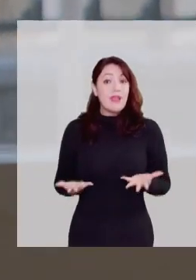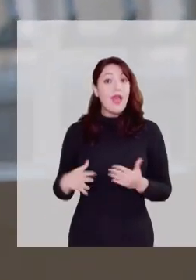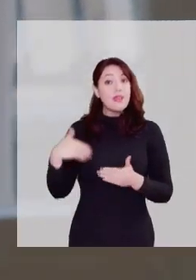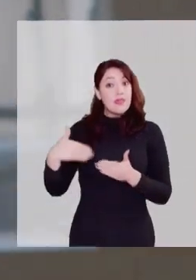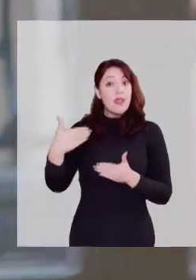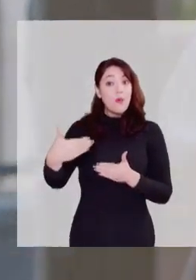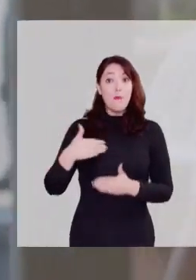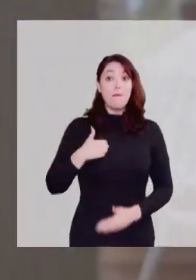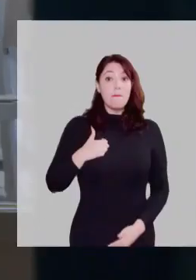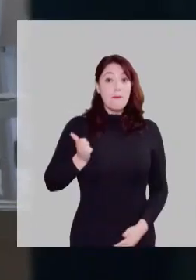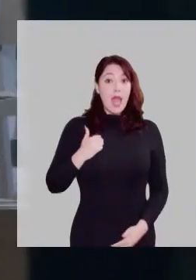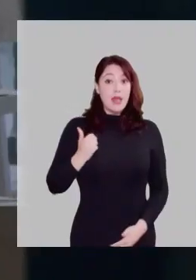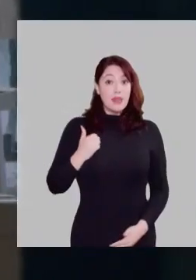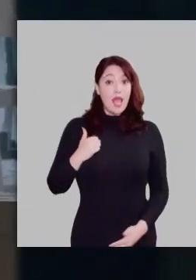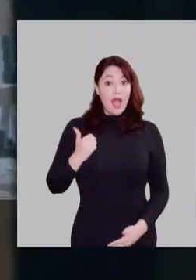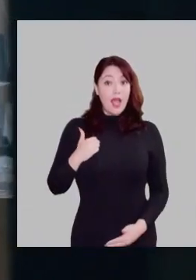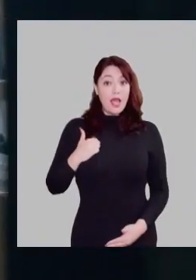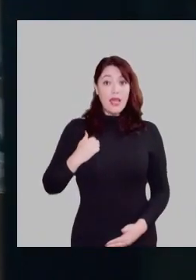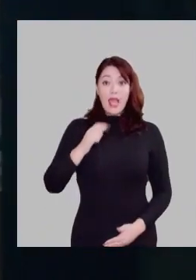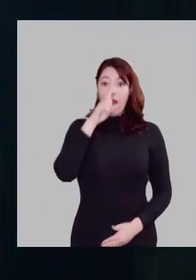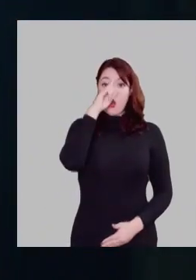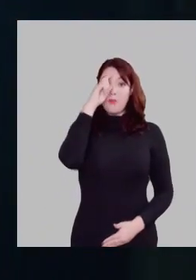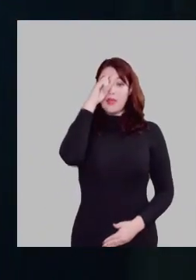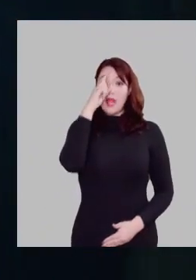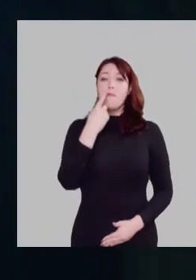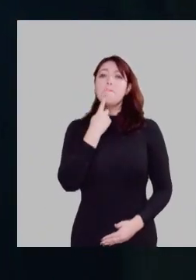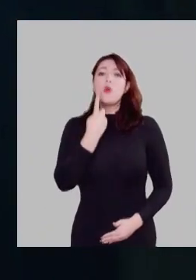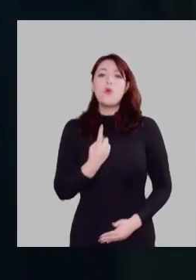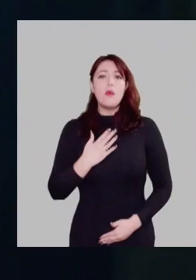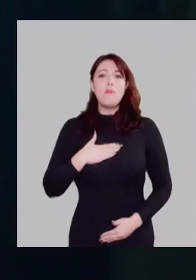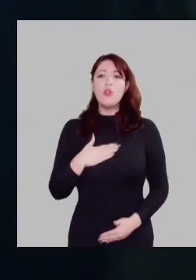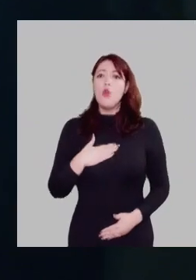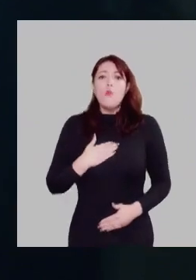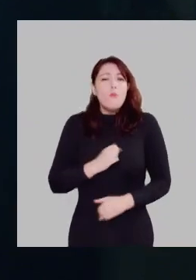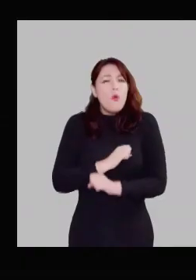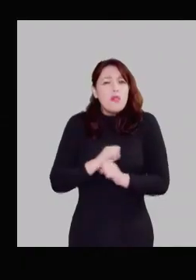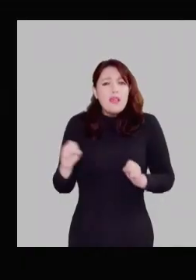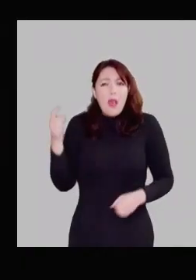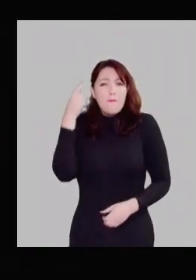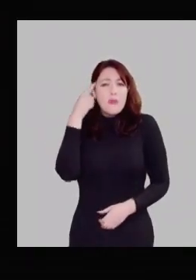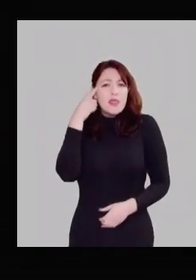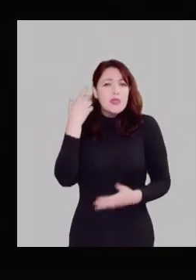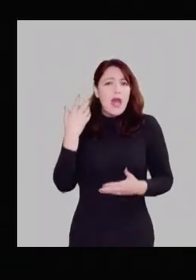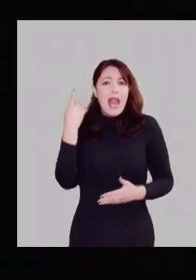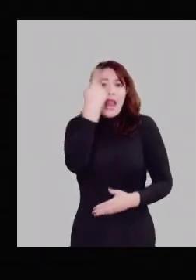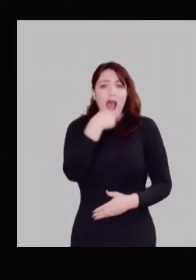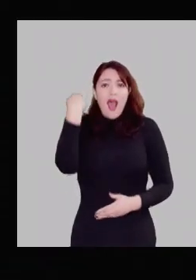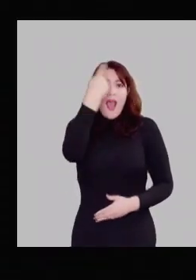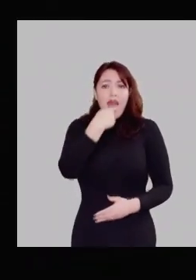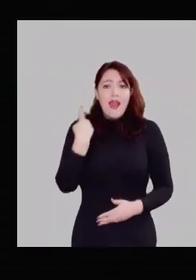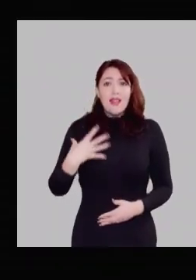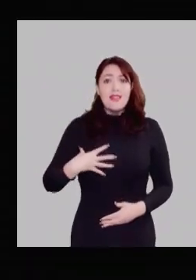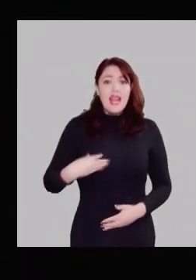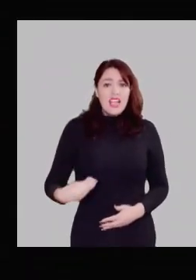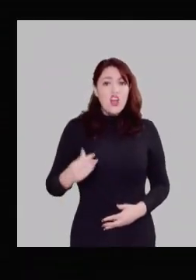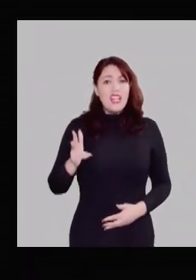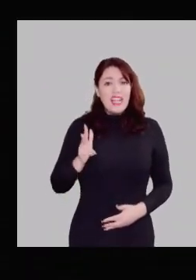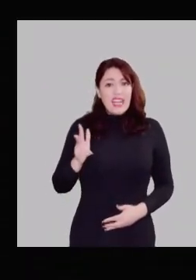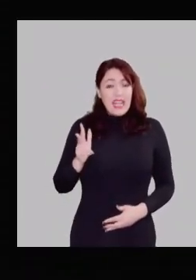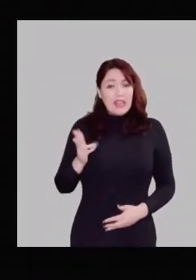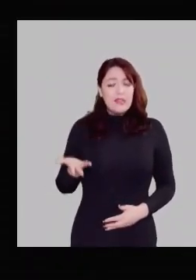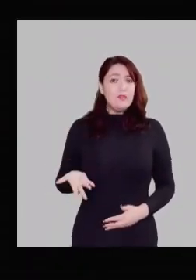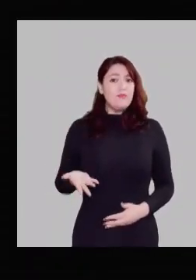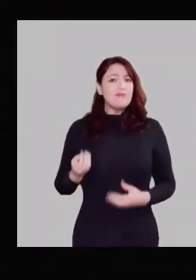Unos días después un señor de la PDI fue a tomarme un testimonio al hospital. Pero yo no podía dejar de pensar en la cara del hijo de ese